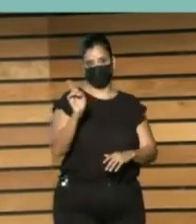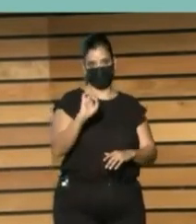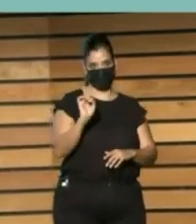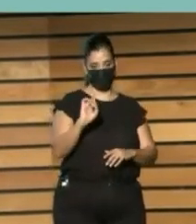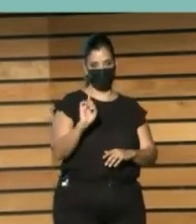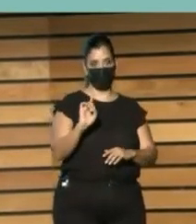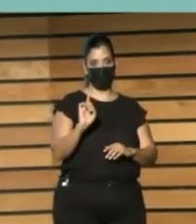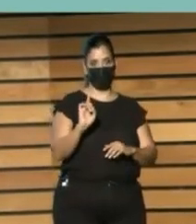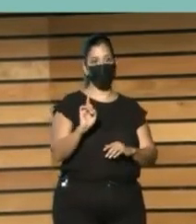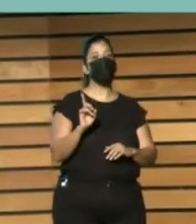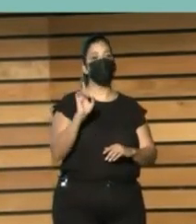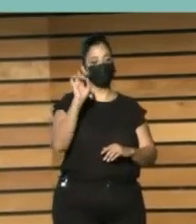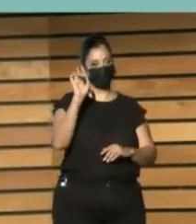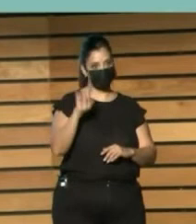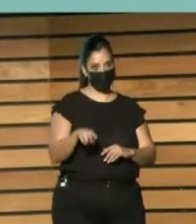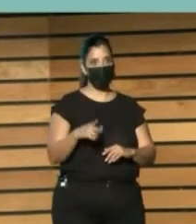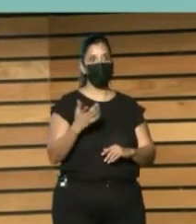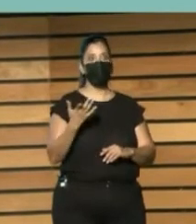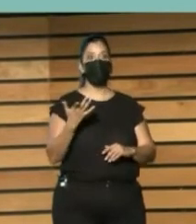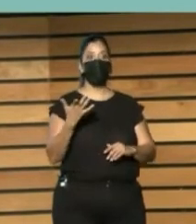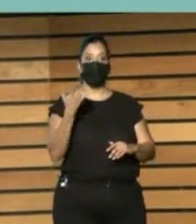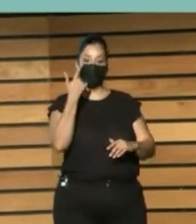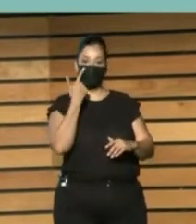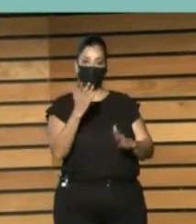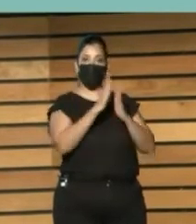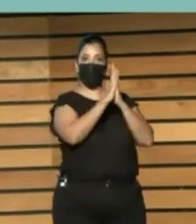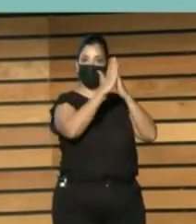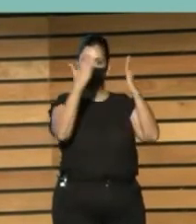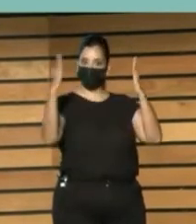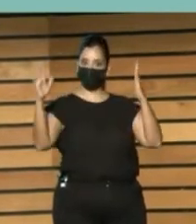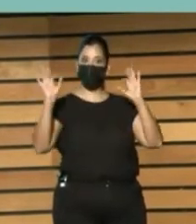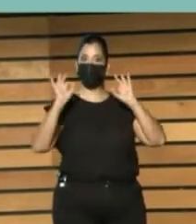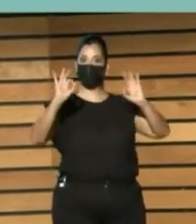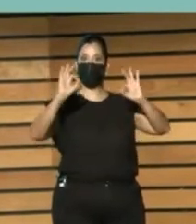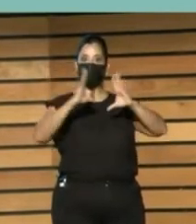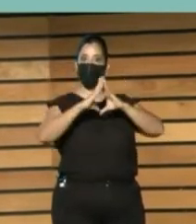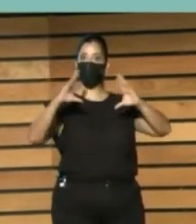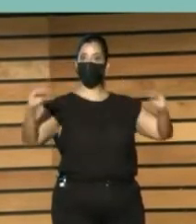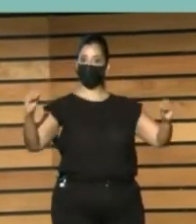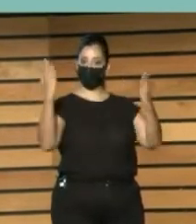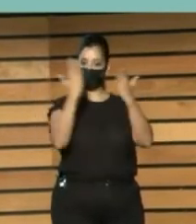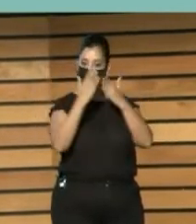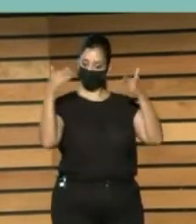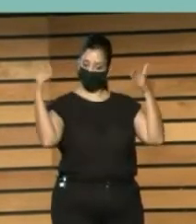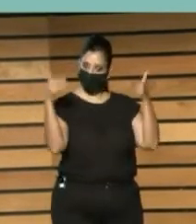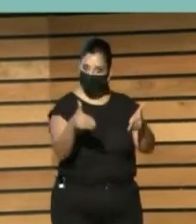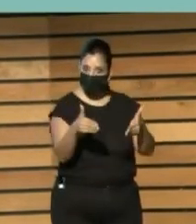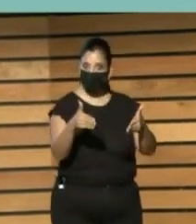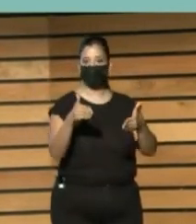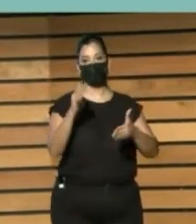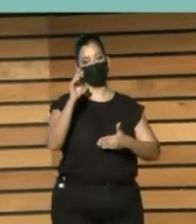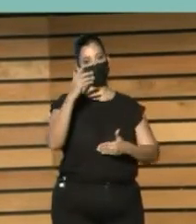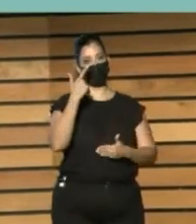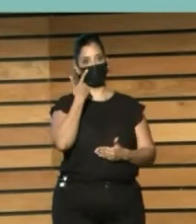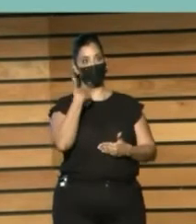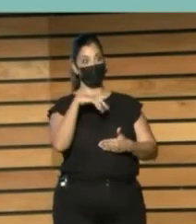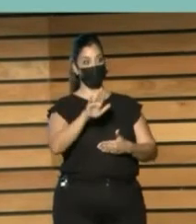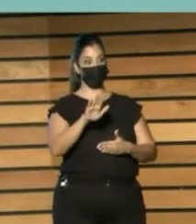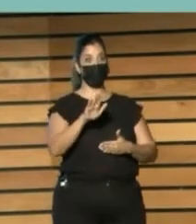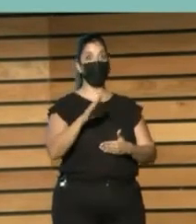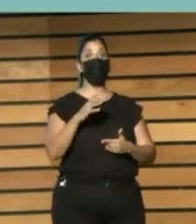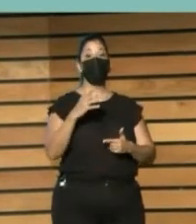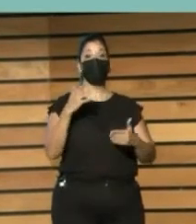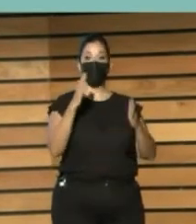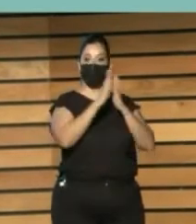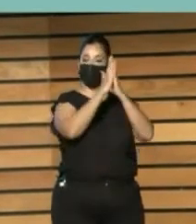biblioteca Que se Oriente A la educación Universitaria Y mi definición Es que Una biblioteca